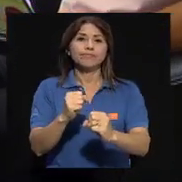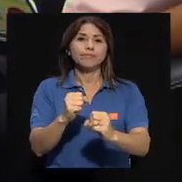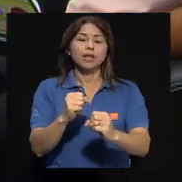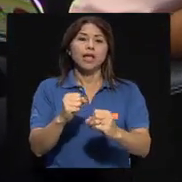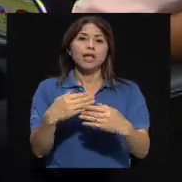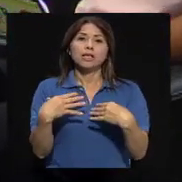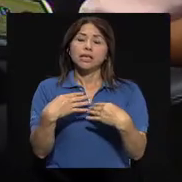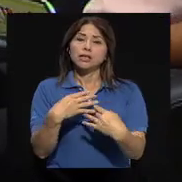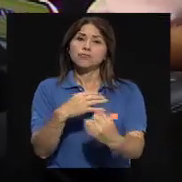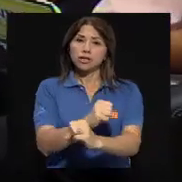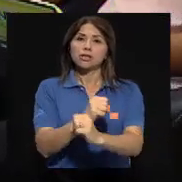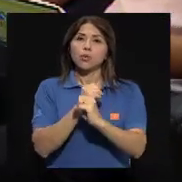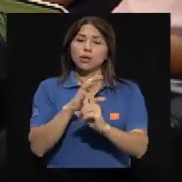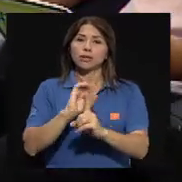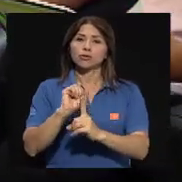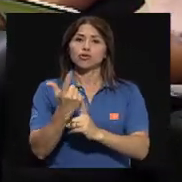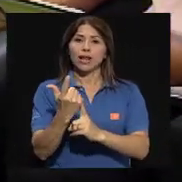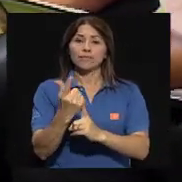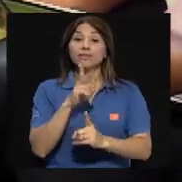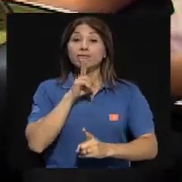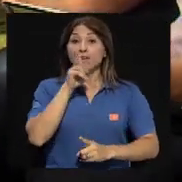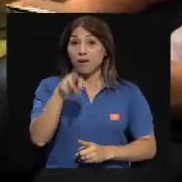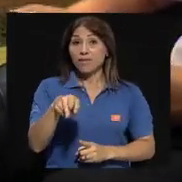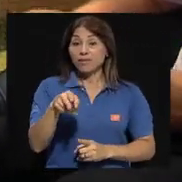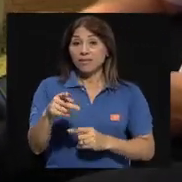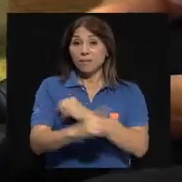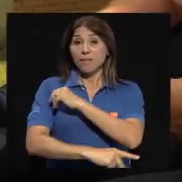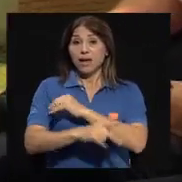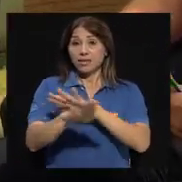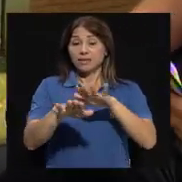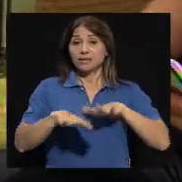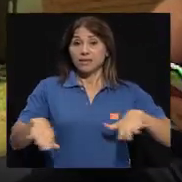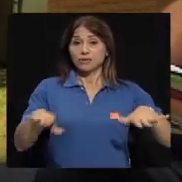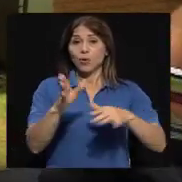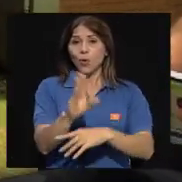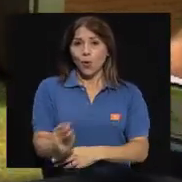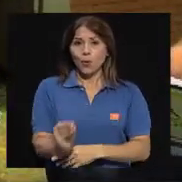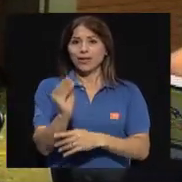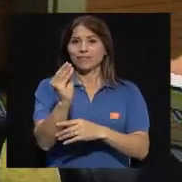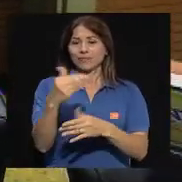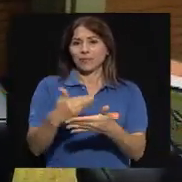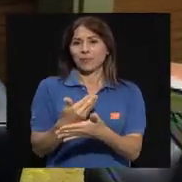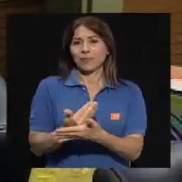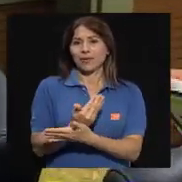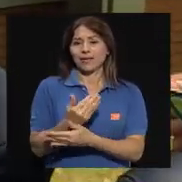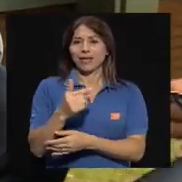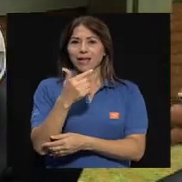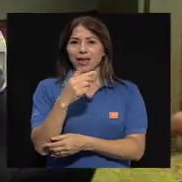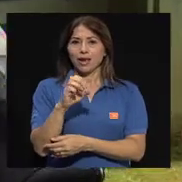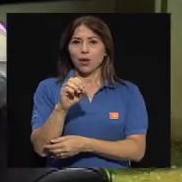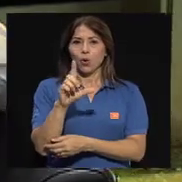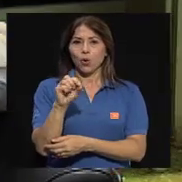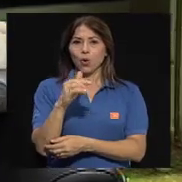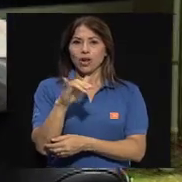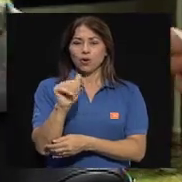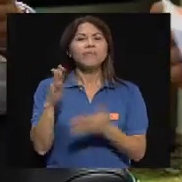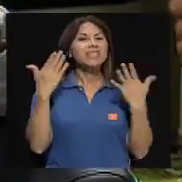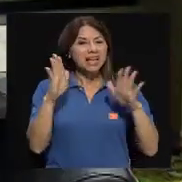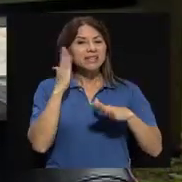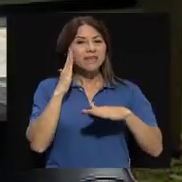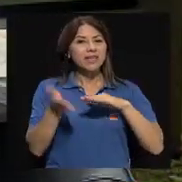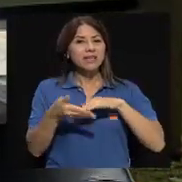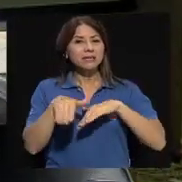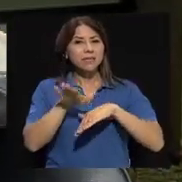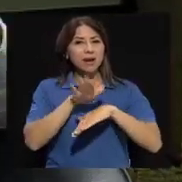Es un país que realmente es joven, geológicamente hablando, ¿verdad?, los expertos, pues, saben muy bien que hay fallas